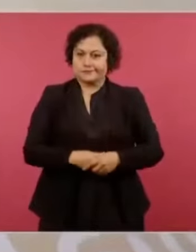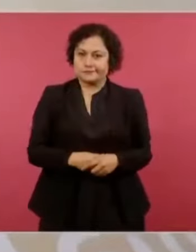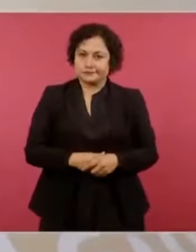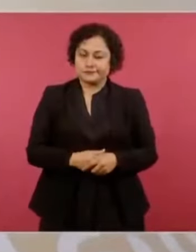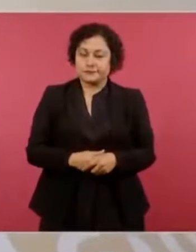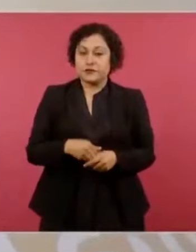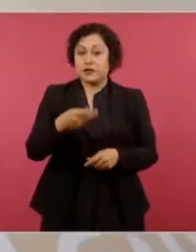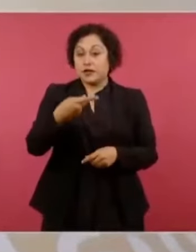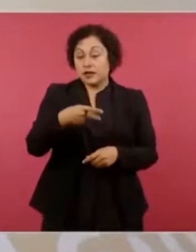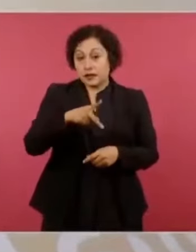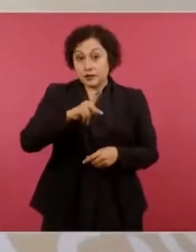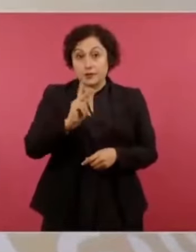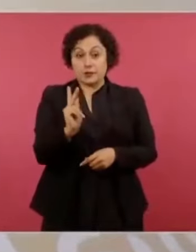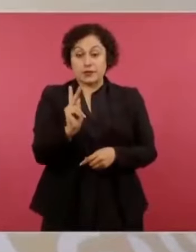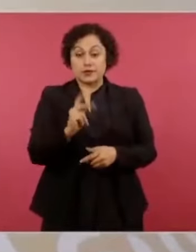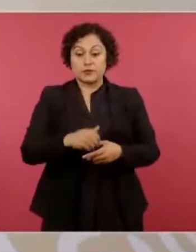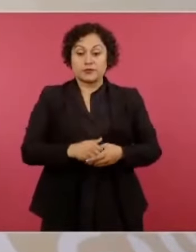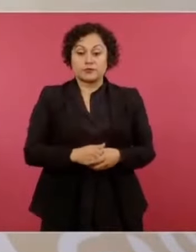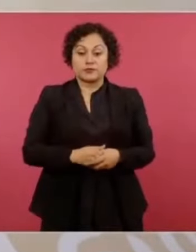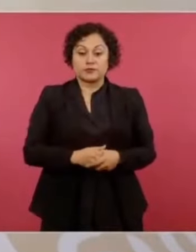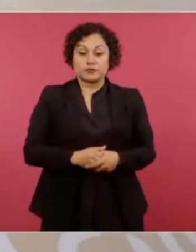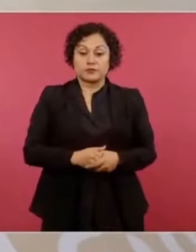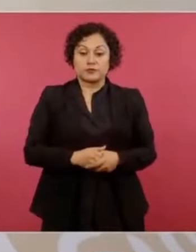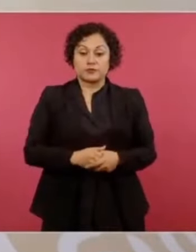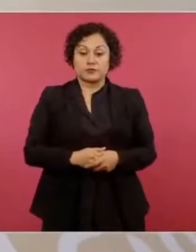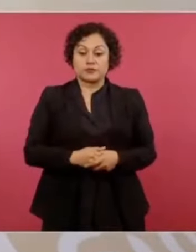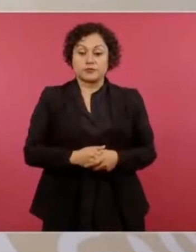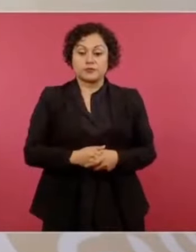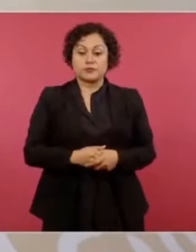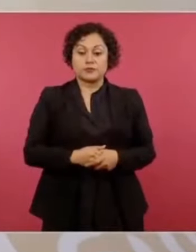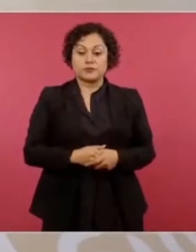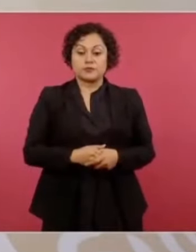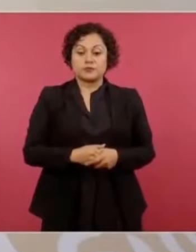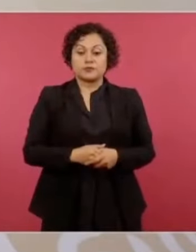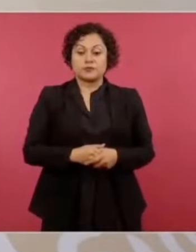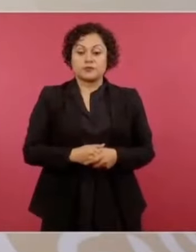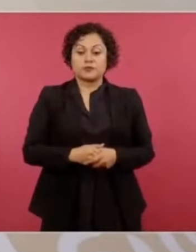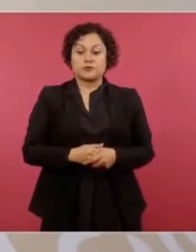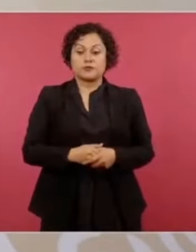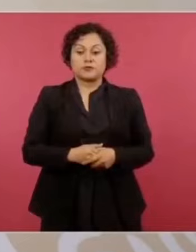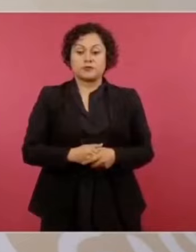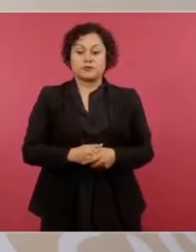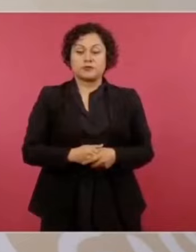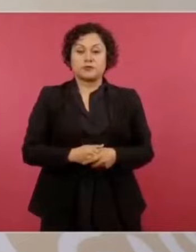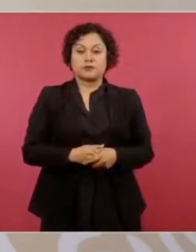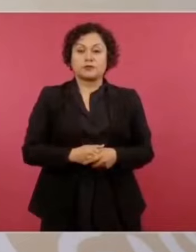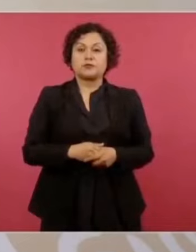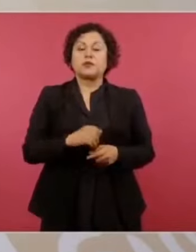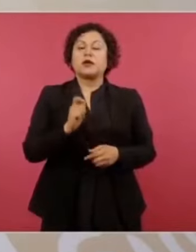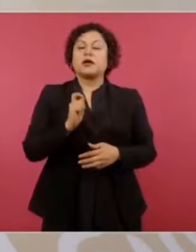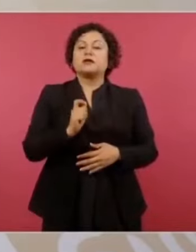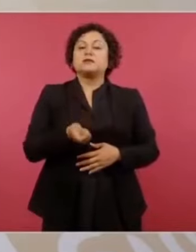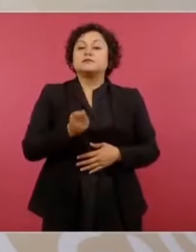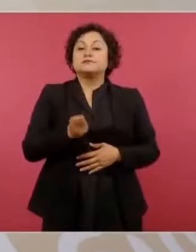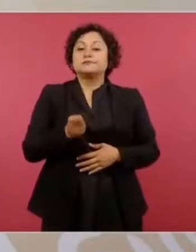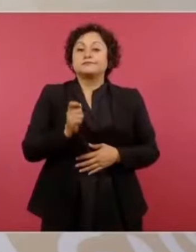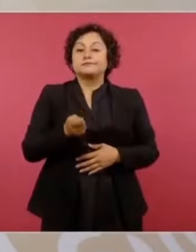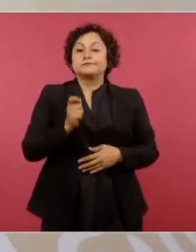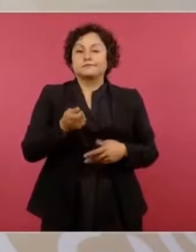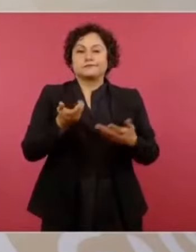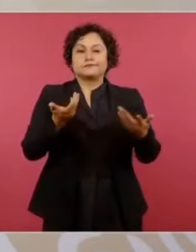es hacer las cuentas como